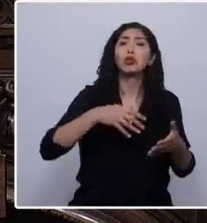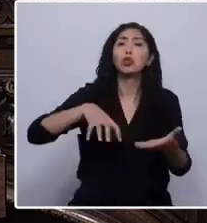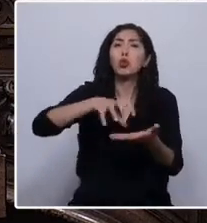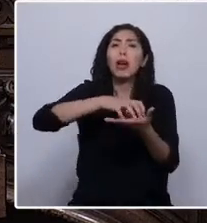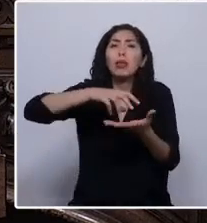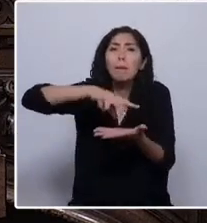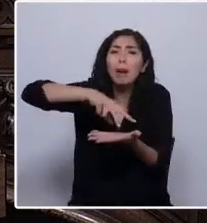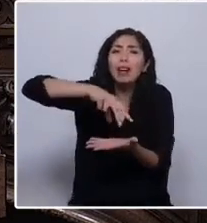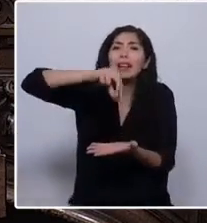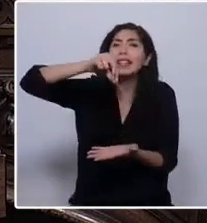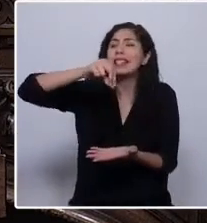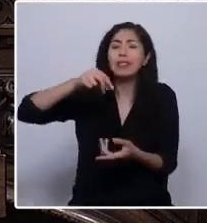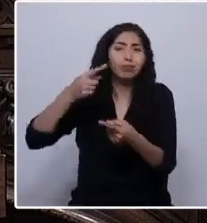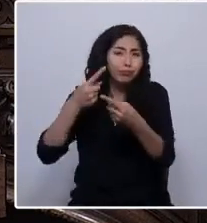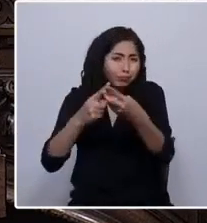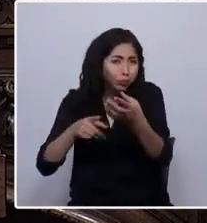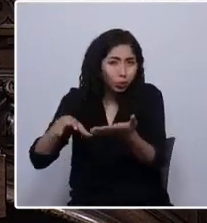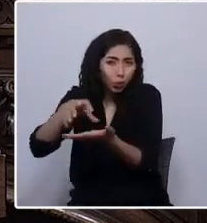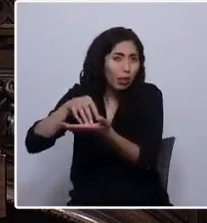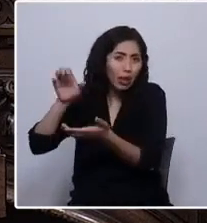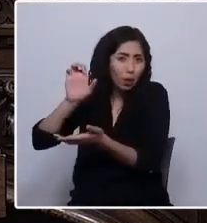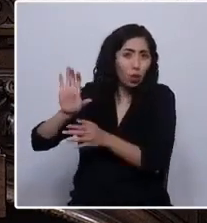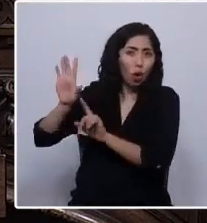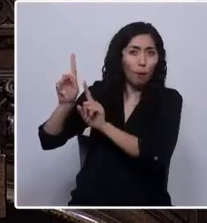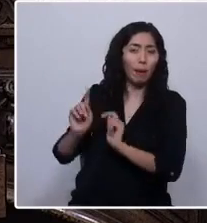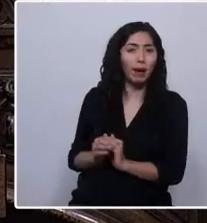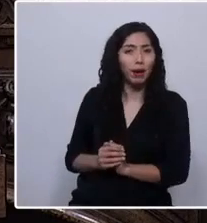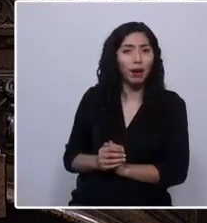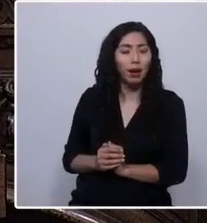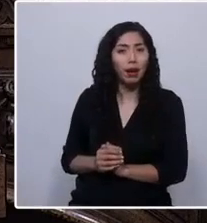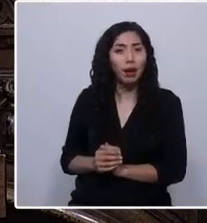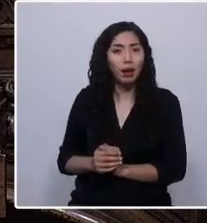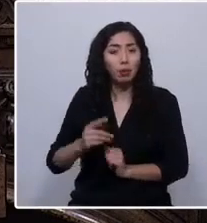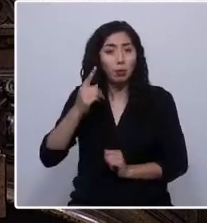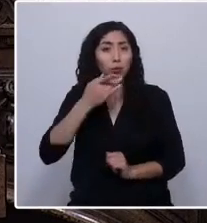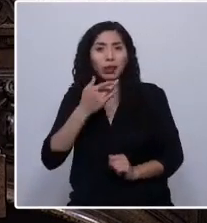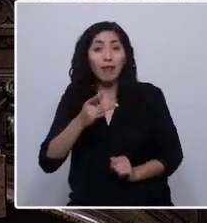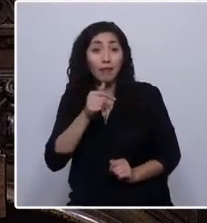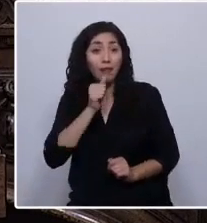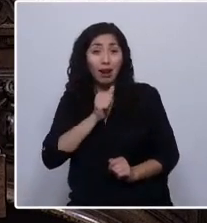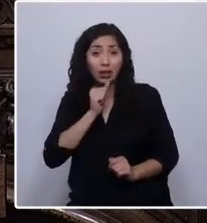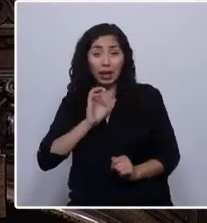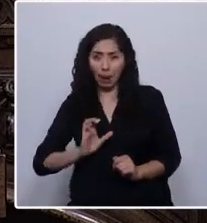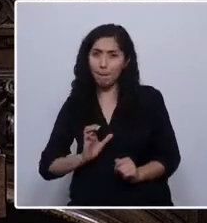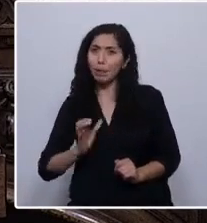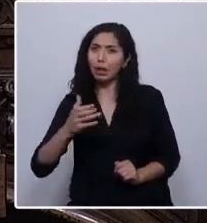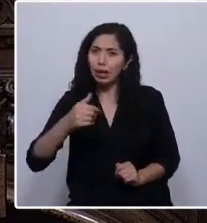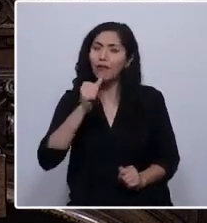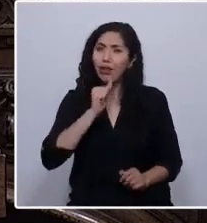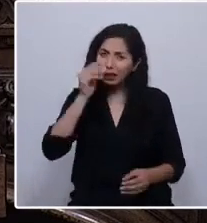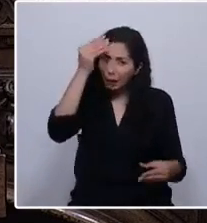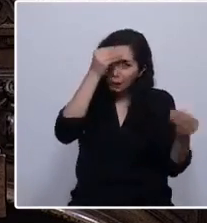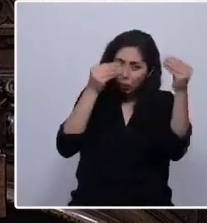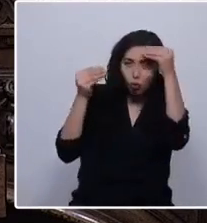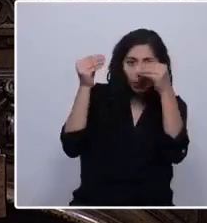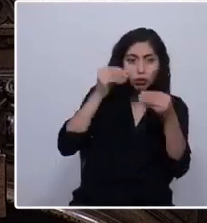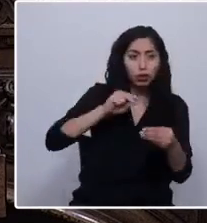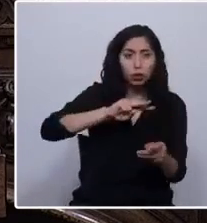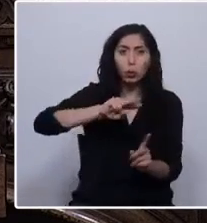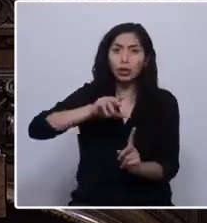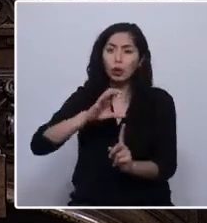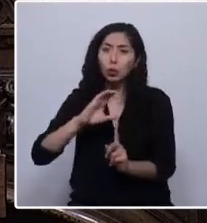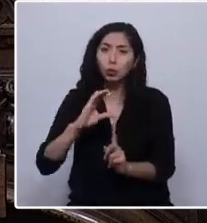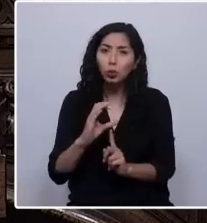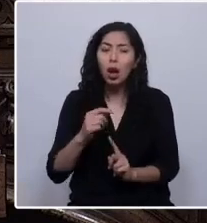Berlín o Zurich. Sin embargo, debido a la falta de empatía y preocupación por nuestra cultura, hoy debo